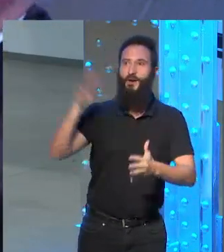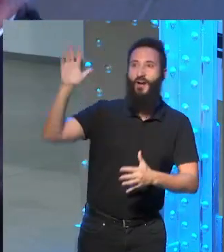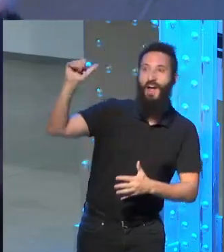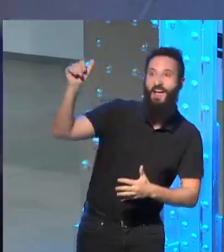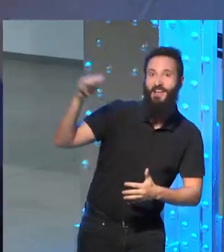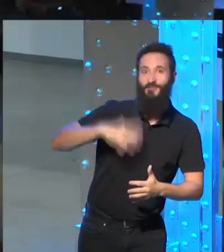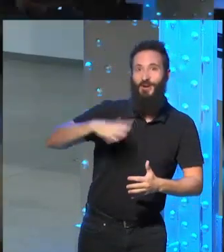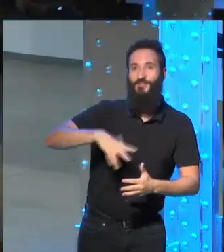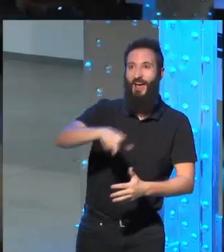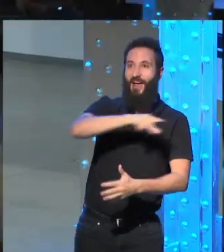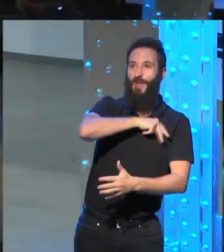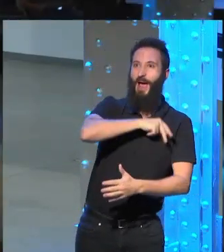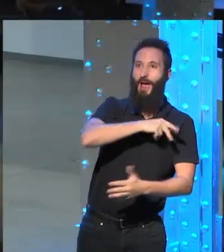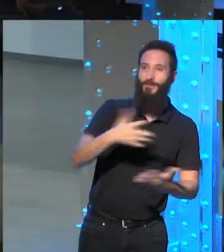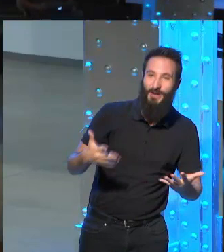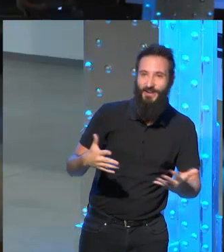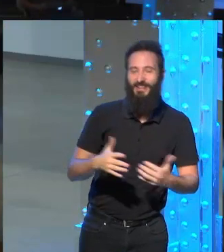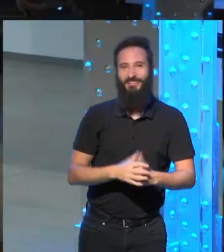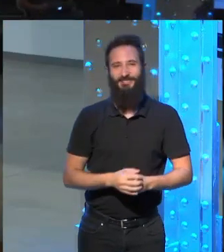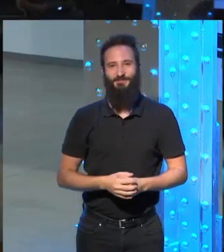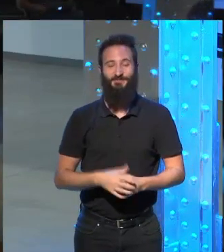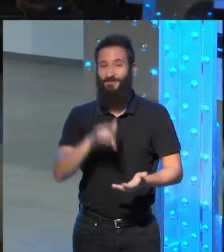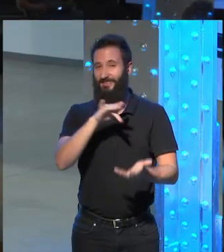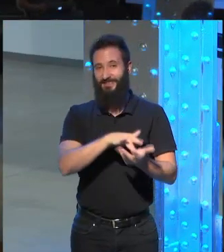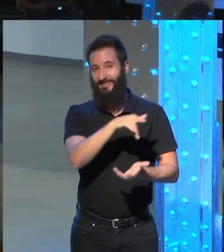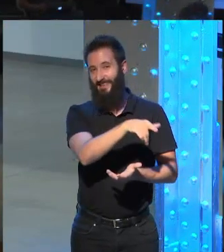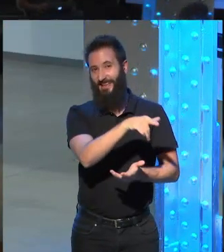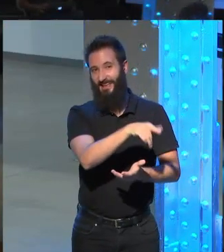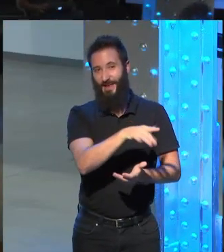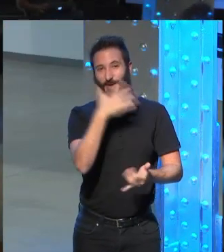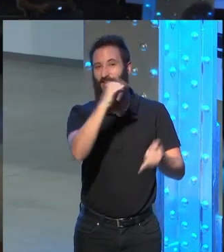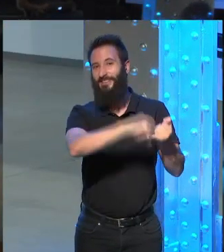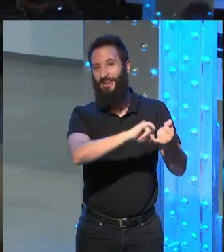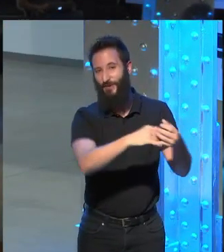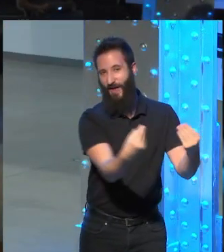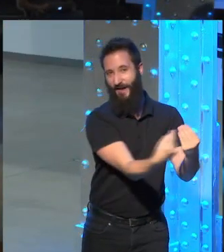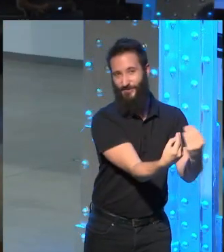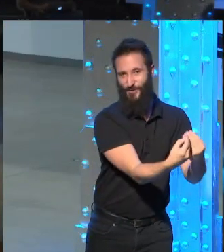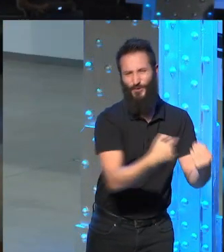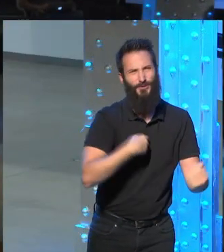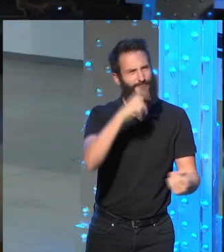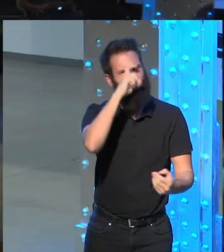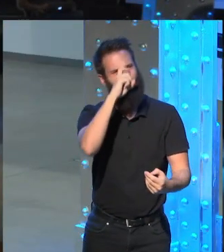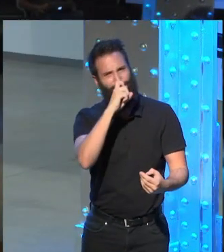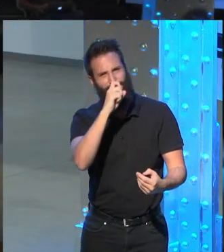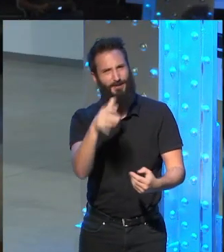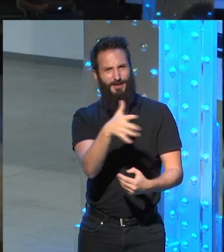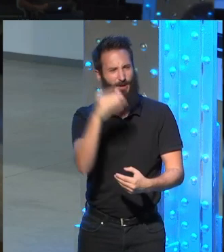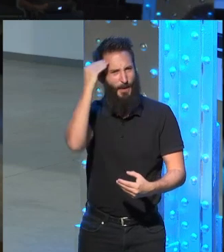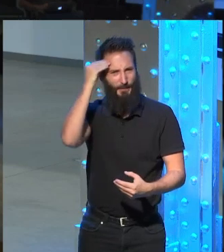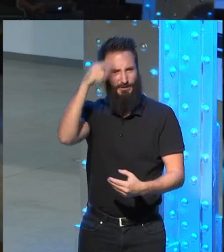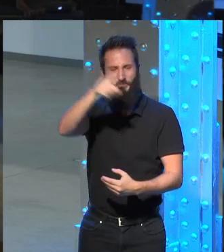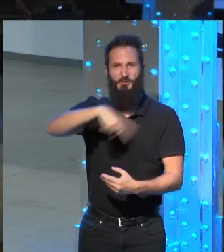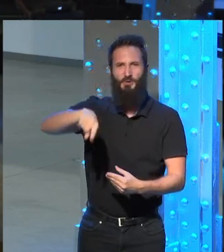also Nobel Prize y estaba con su con su con su señora y yo recordé no sé si alguno de ustedes